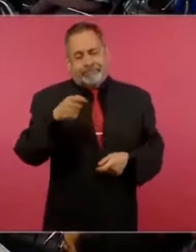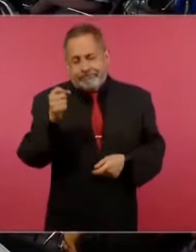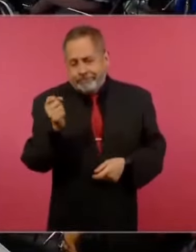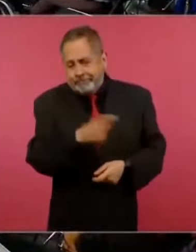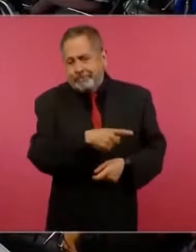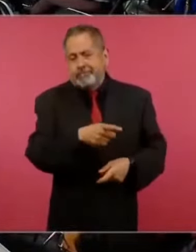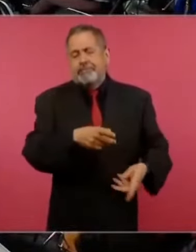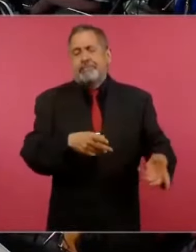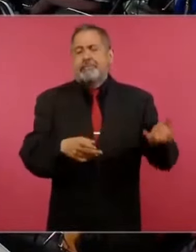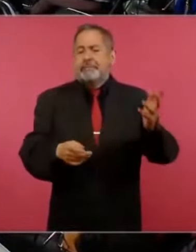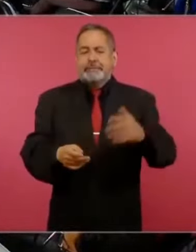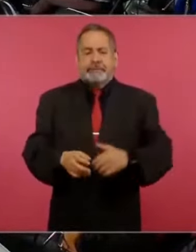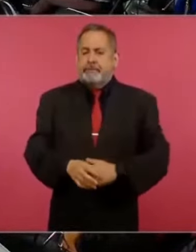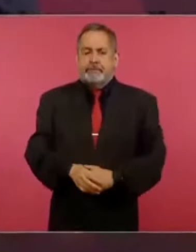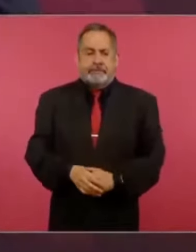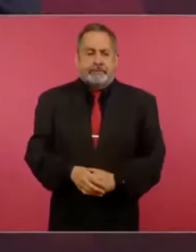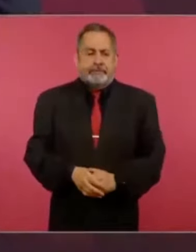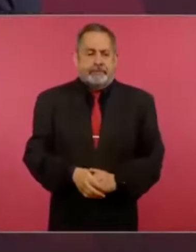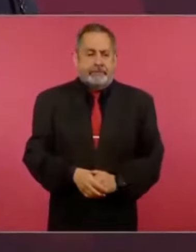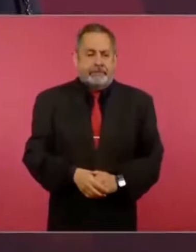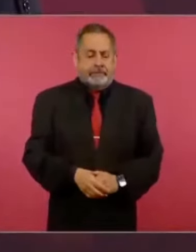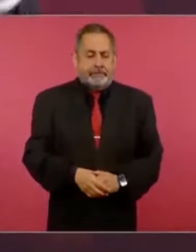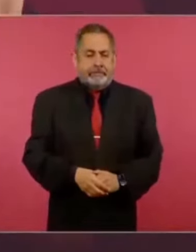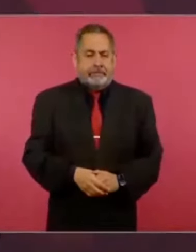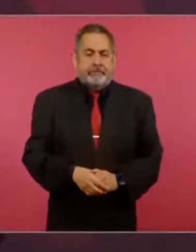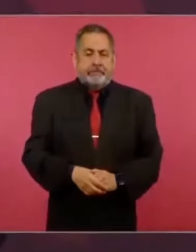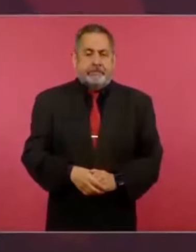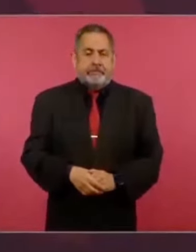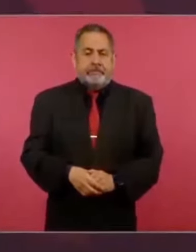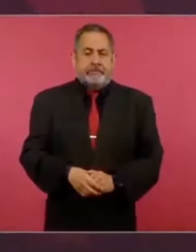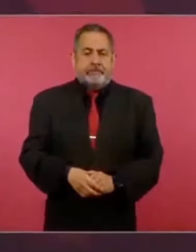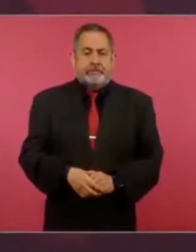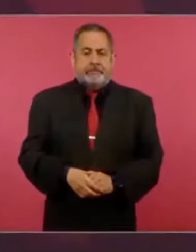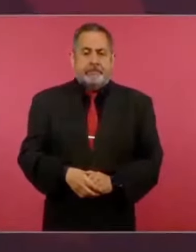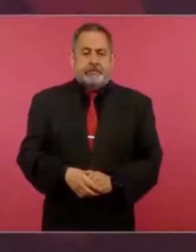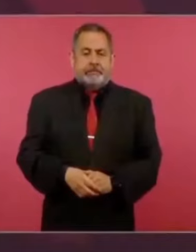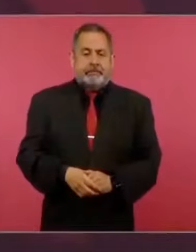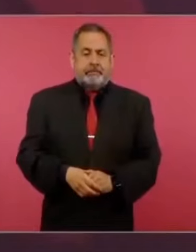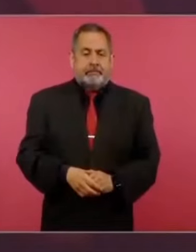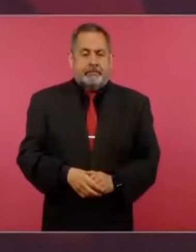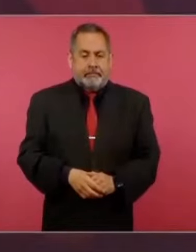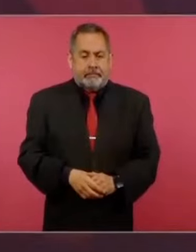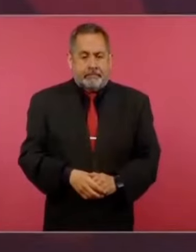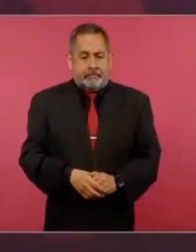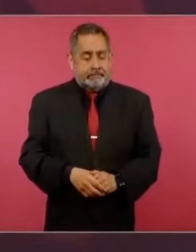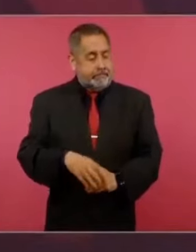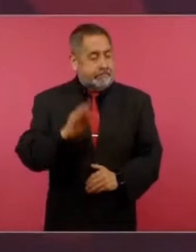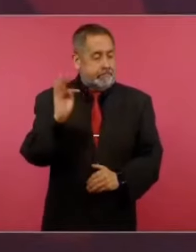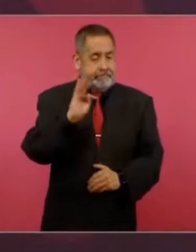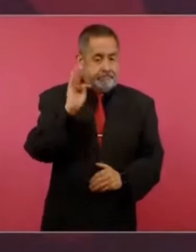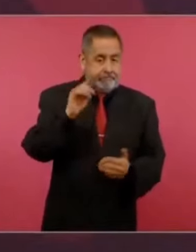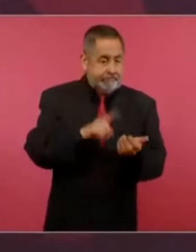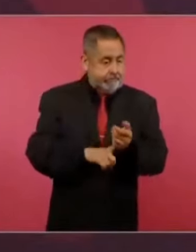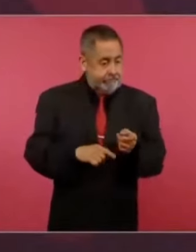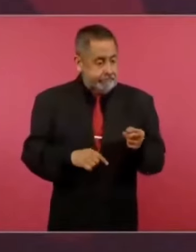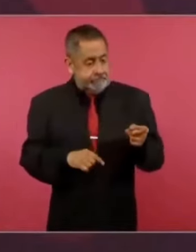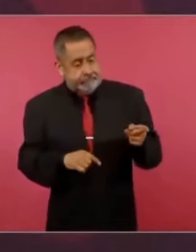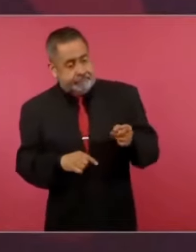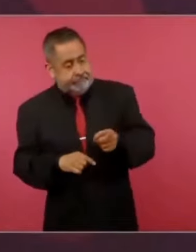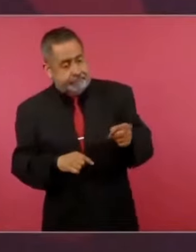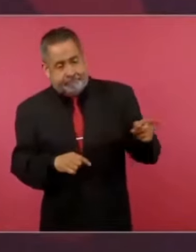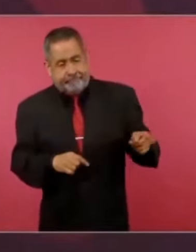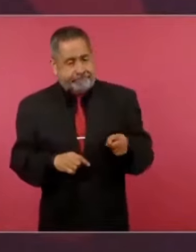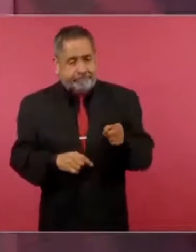Y si fuese a título honorario, honorífico